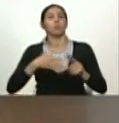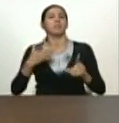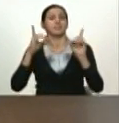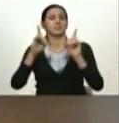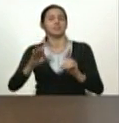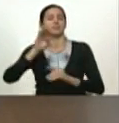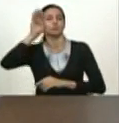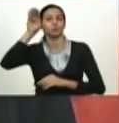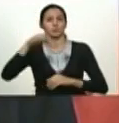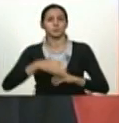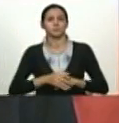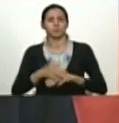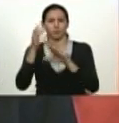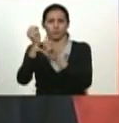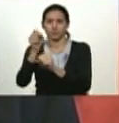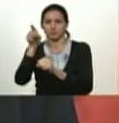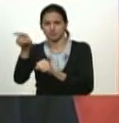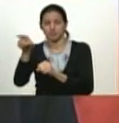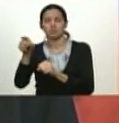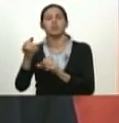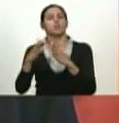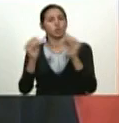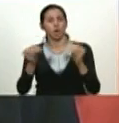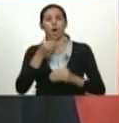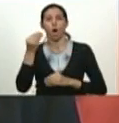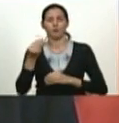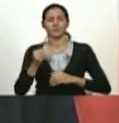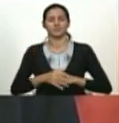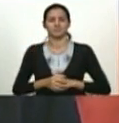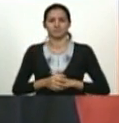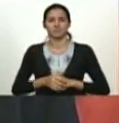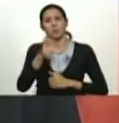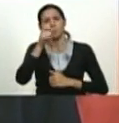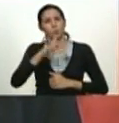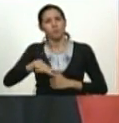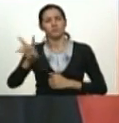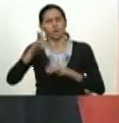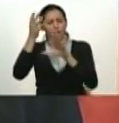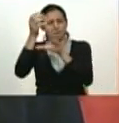confío en ti y en toda la juventud y en el pueblo venezolano